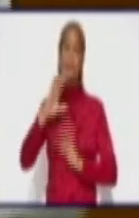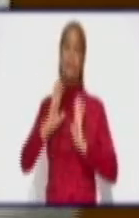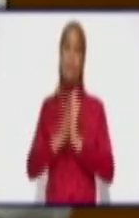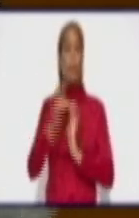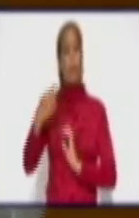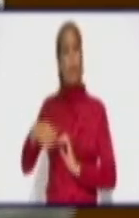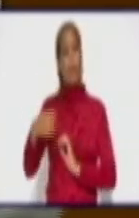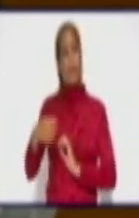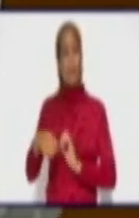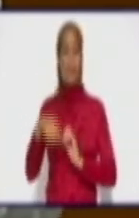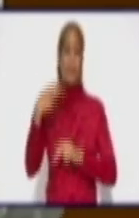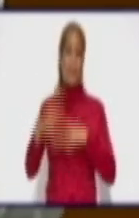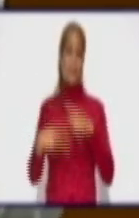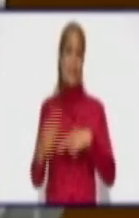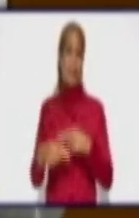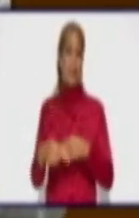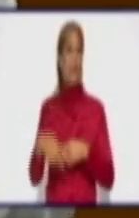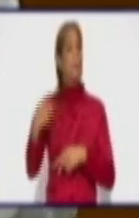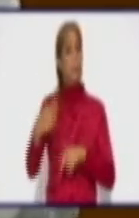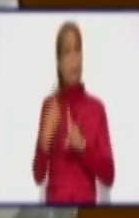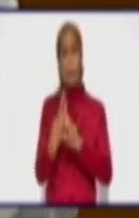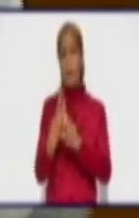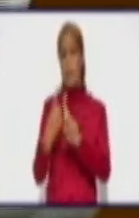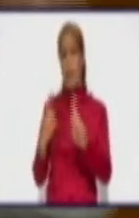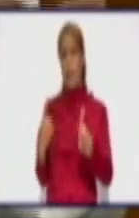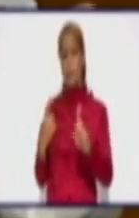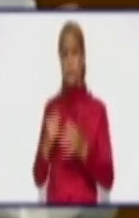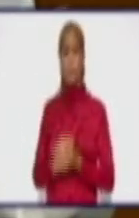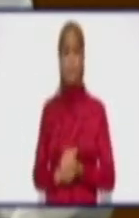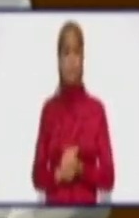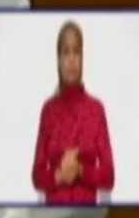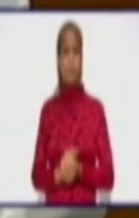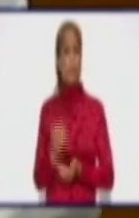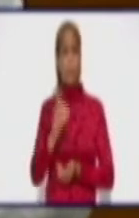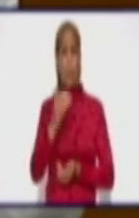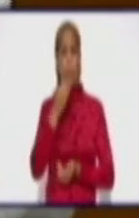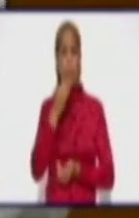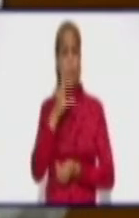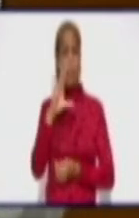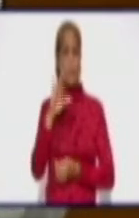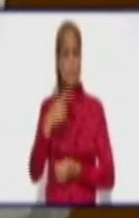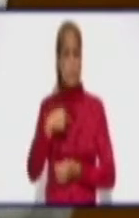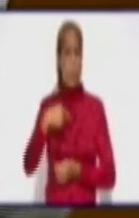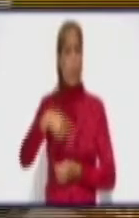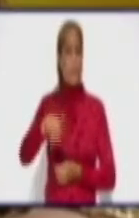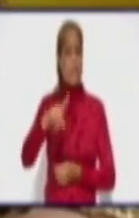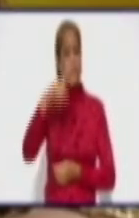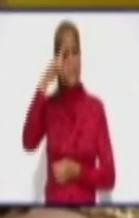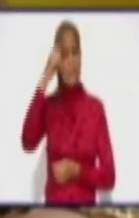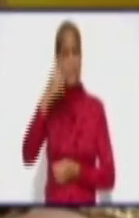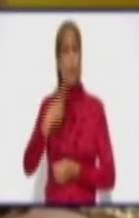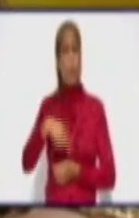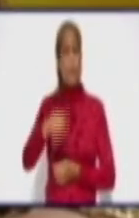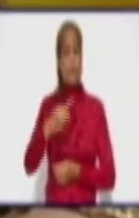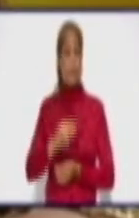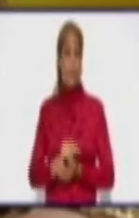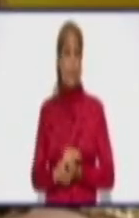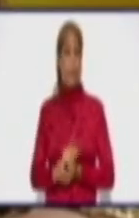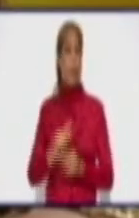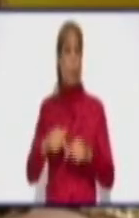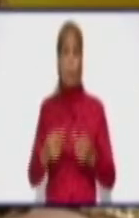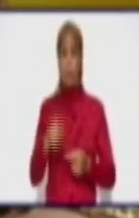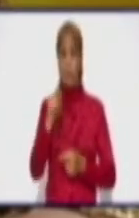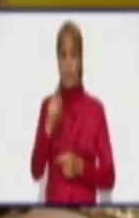Vamos a aislarnos, vamos a distanciarnos. No inventemos más pretextos para salir. Cuando hay un millón de razones para no salir, que